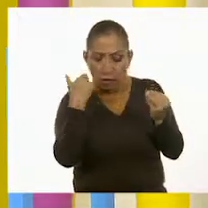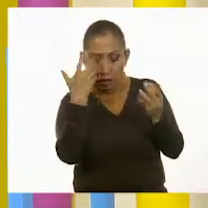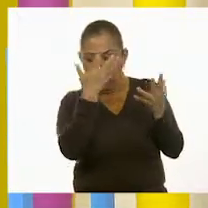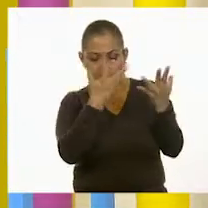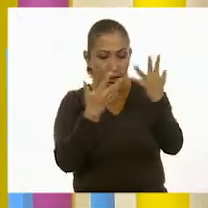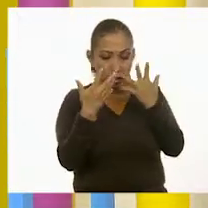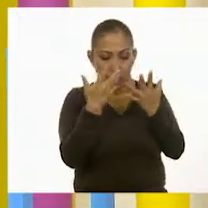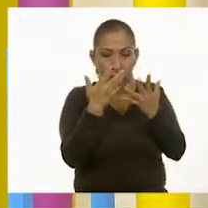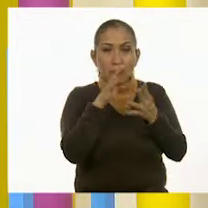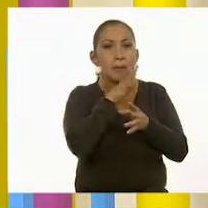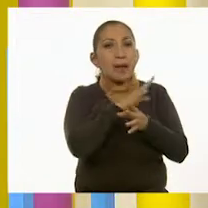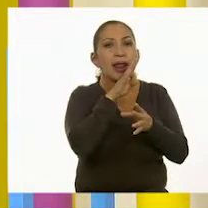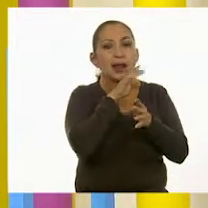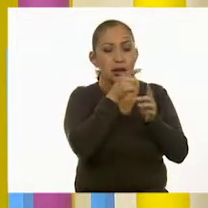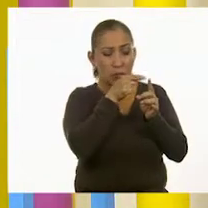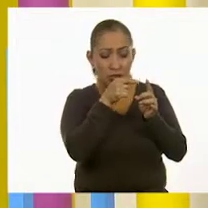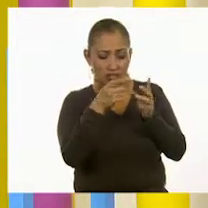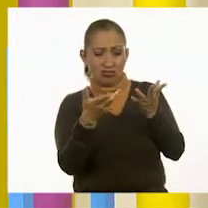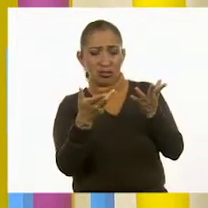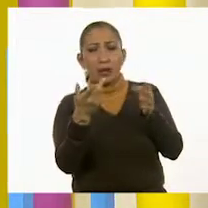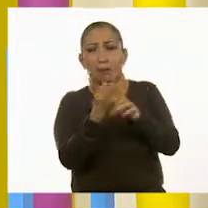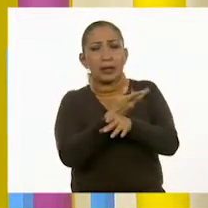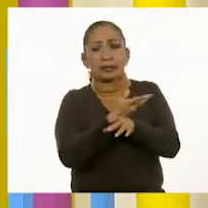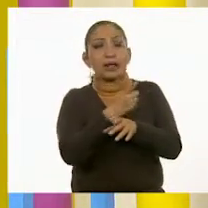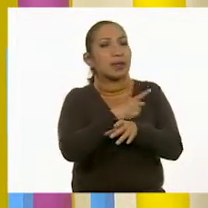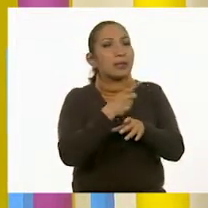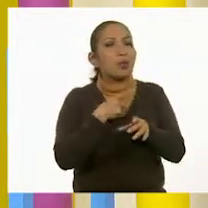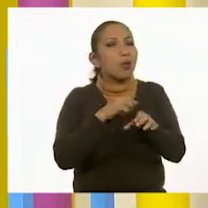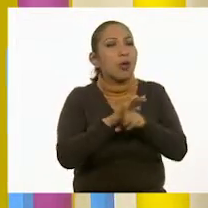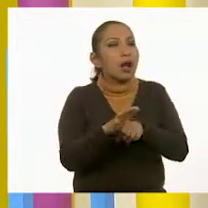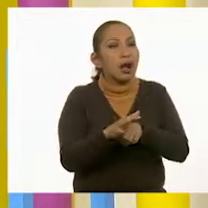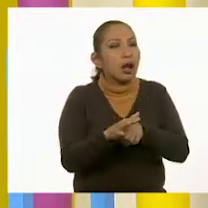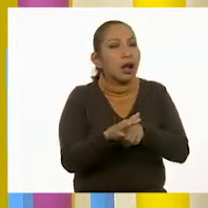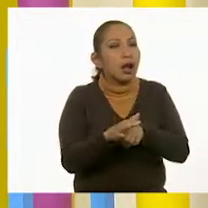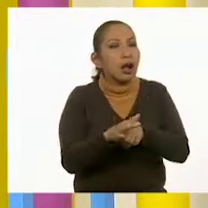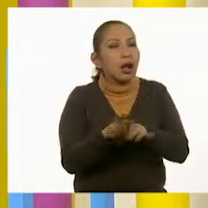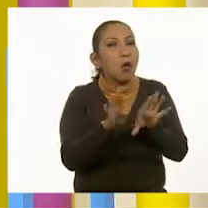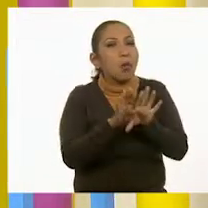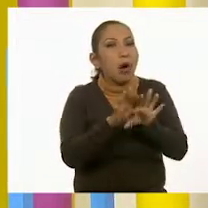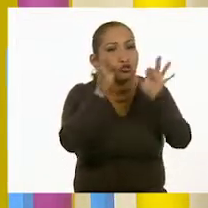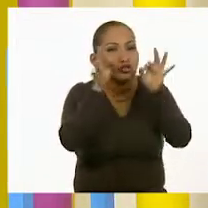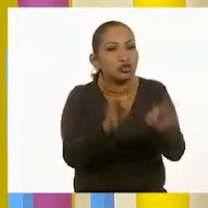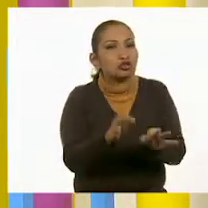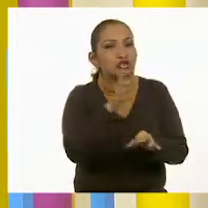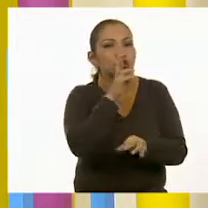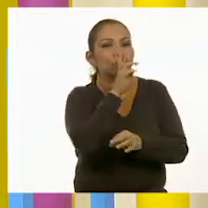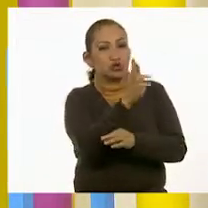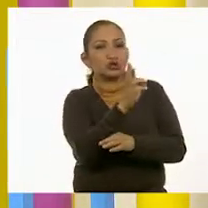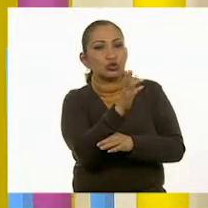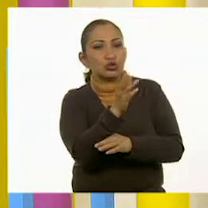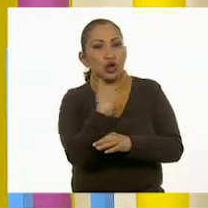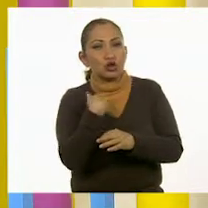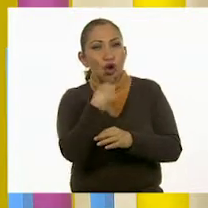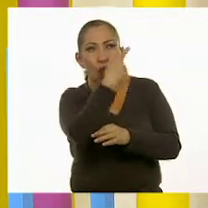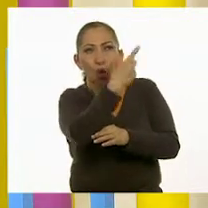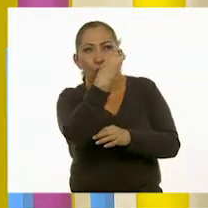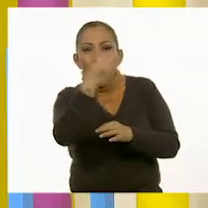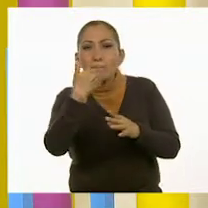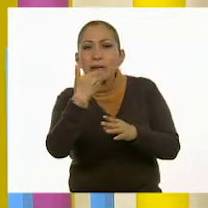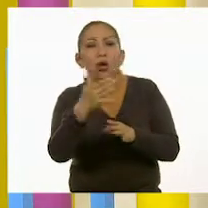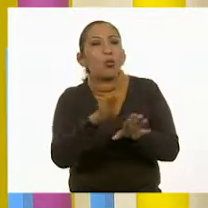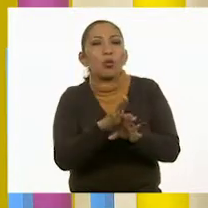cuento mal qué es lo que tenemos que hacer para comprobar el número en nuestro conteo.